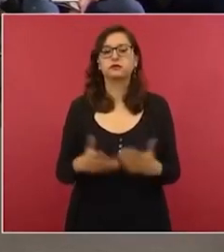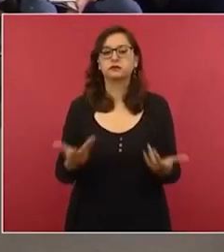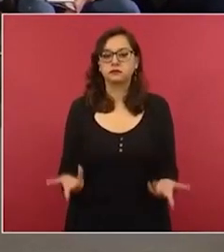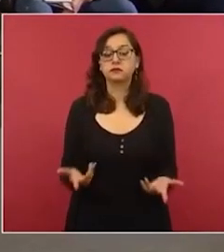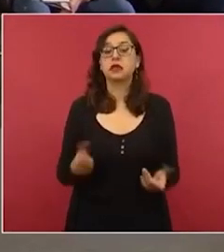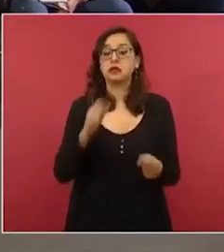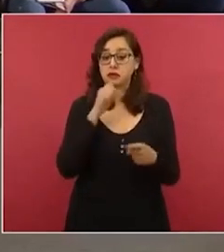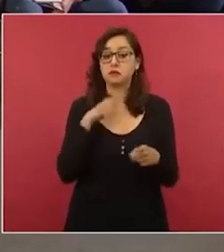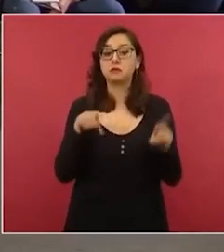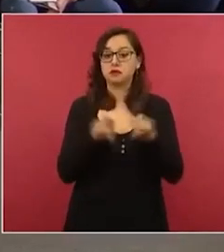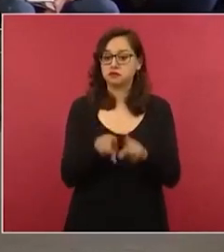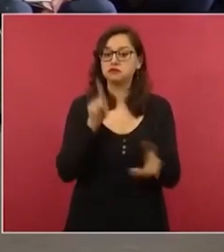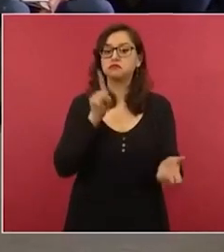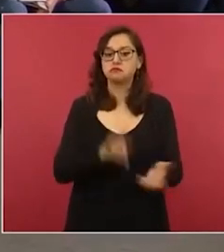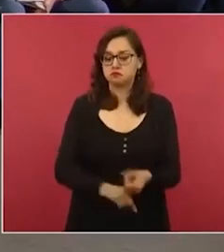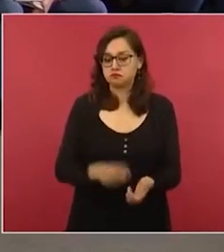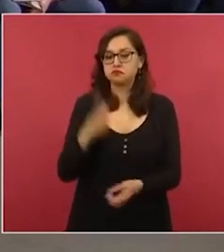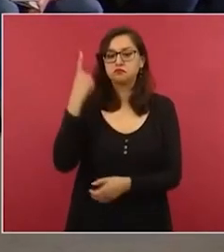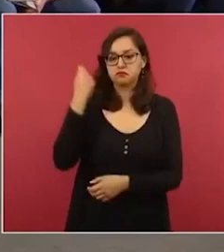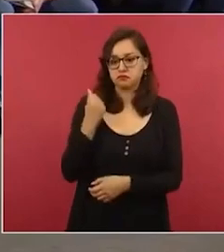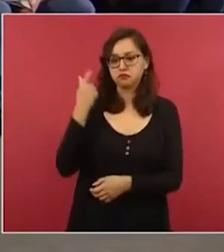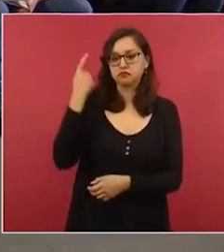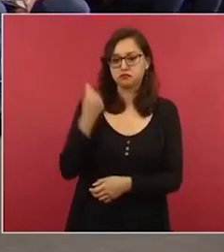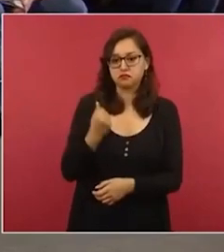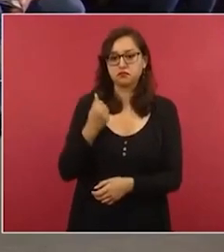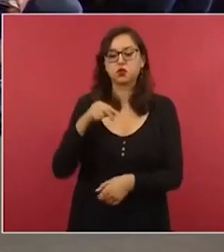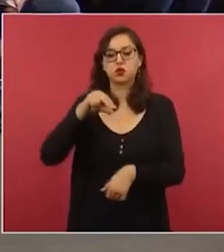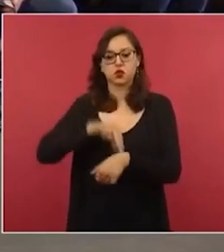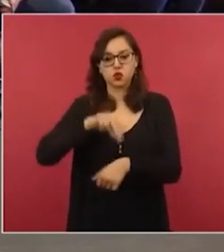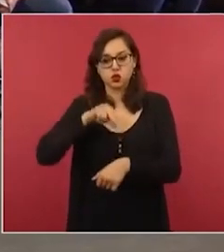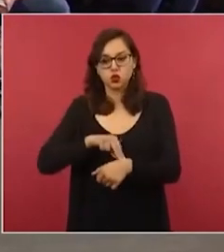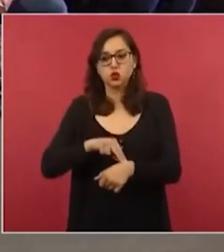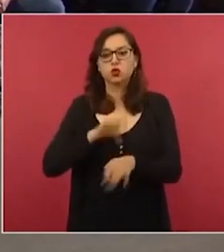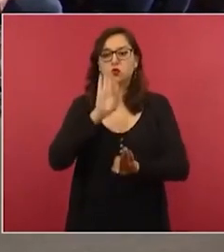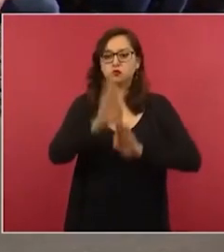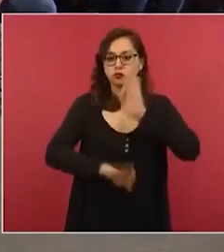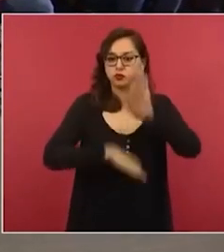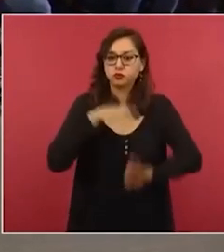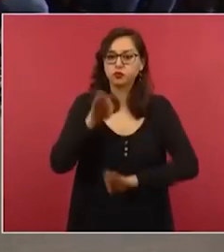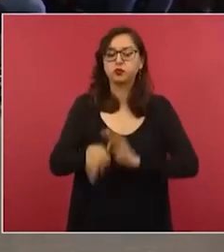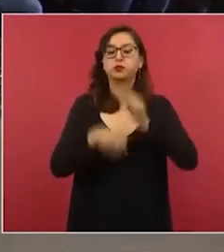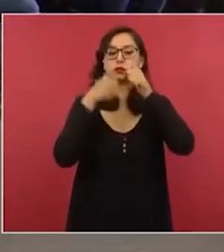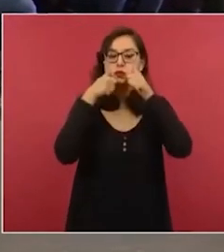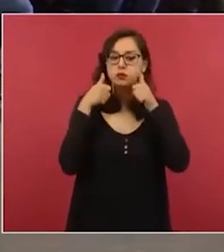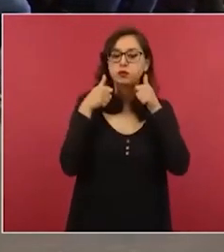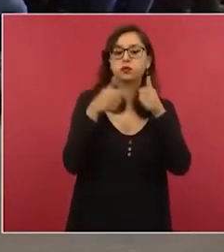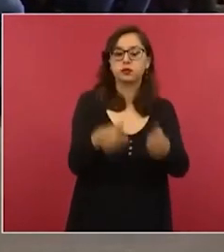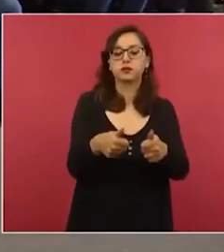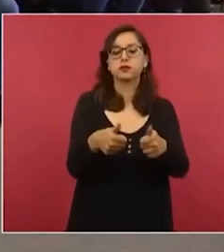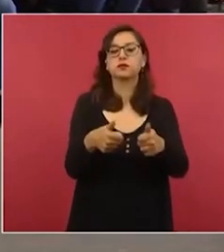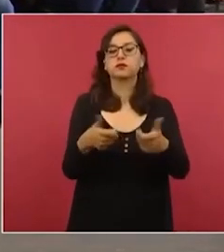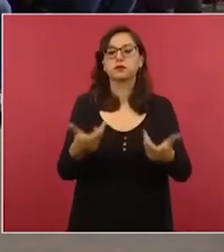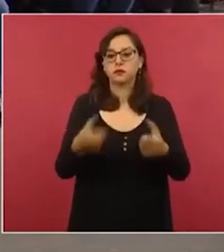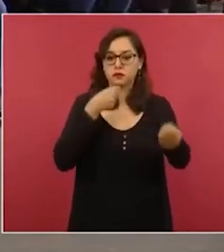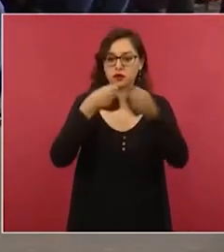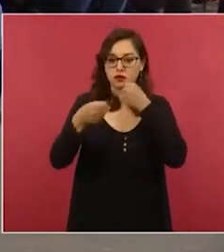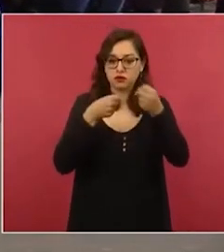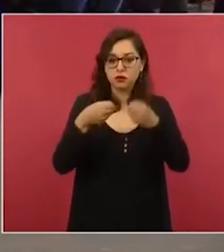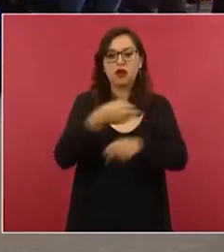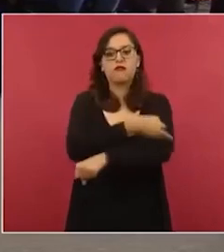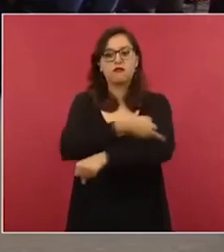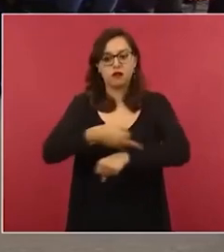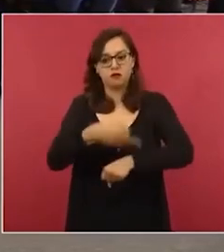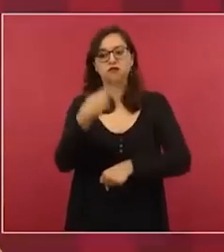pensiones y va a incluir atención médica para el periodista y su familia